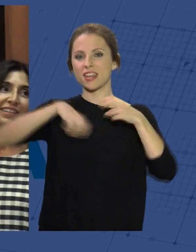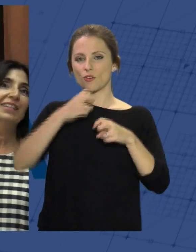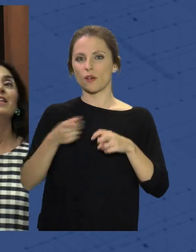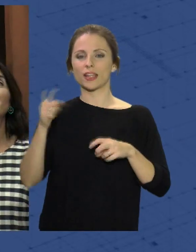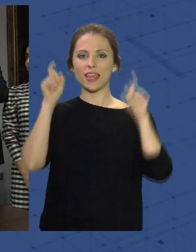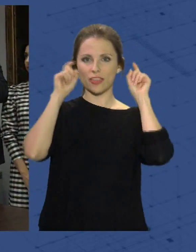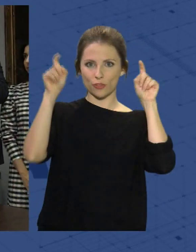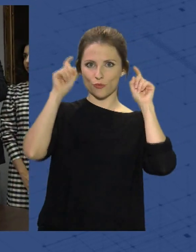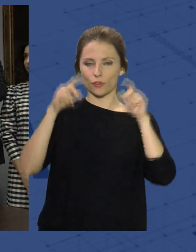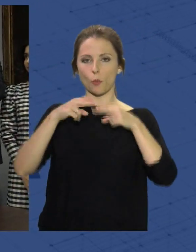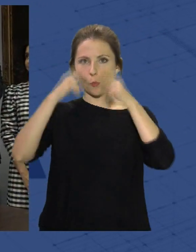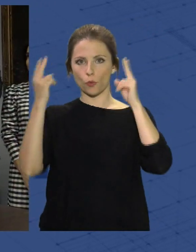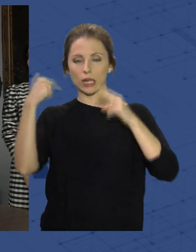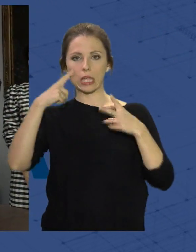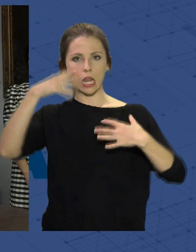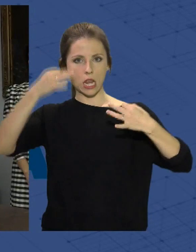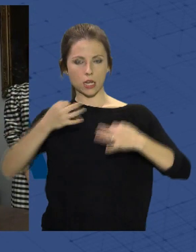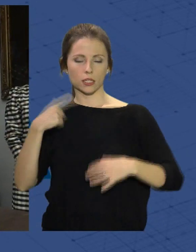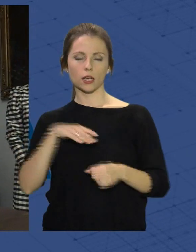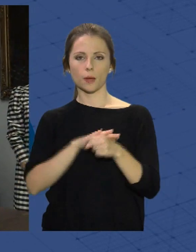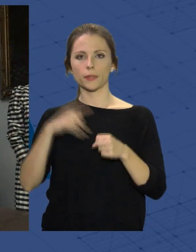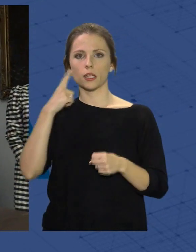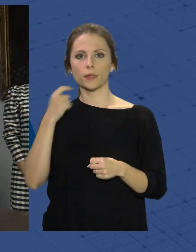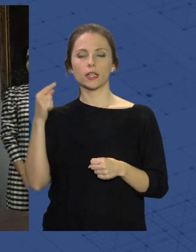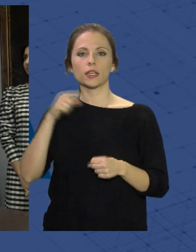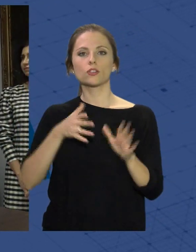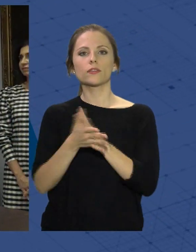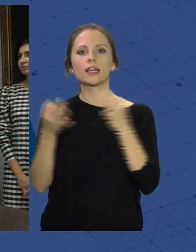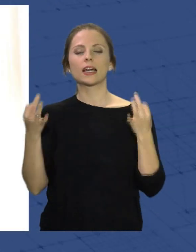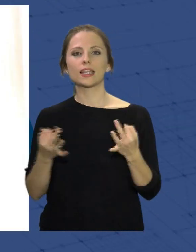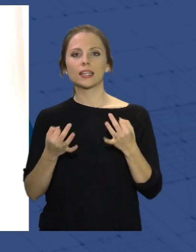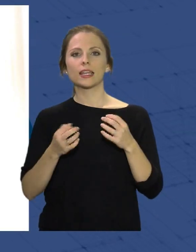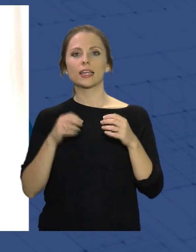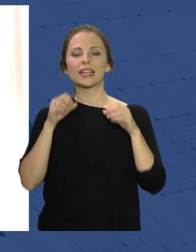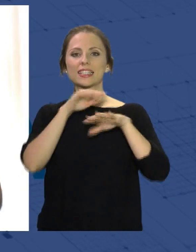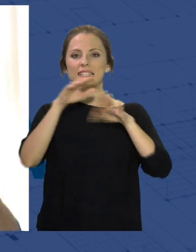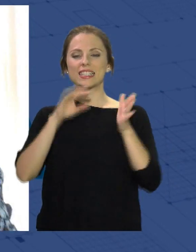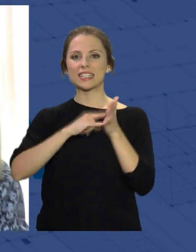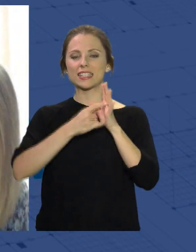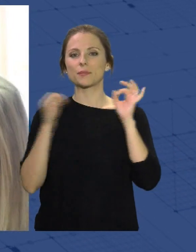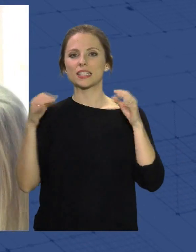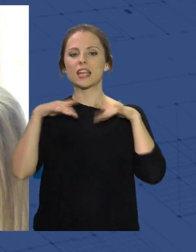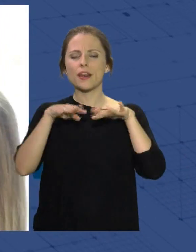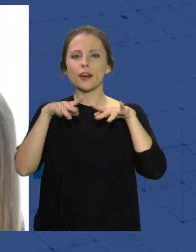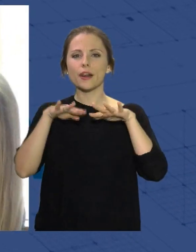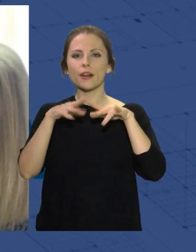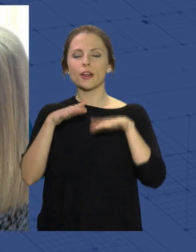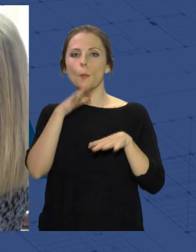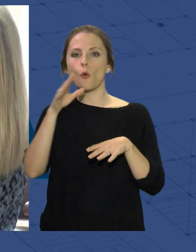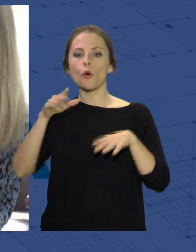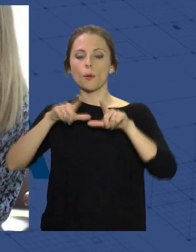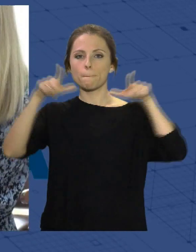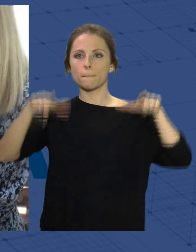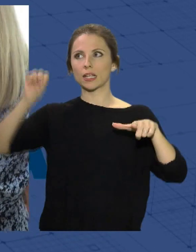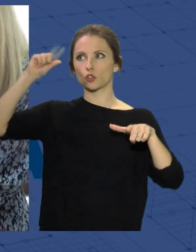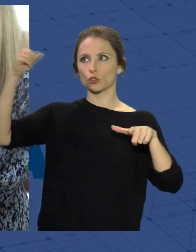previstas en la capital, que suponen la instalación de sistemas de refrigeración adiabática apoyados por placas solares para